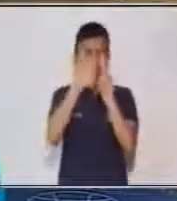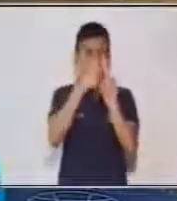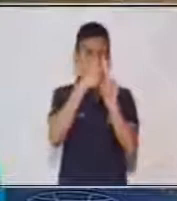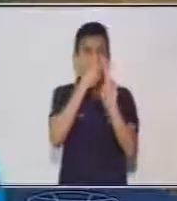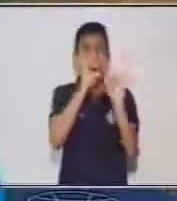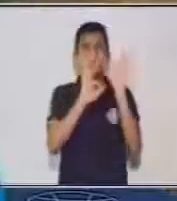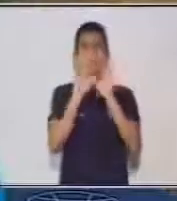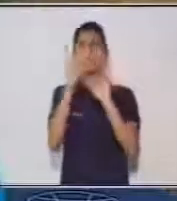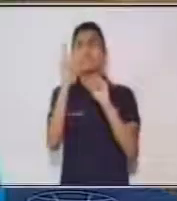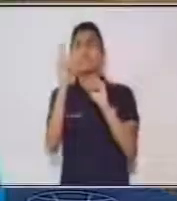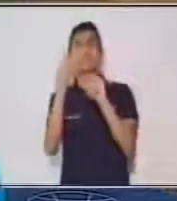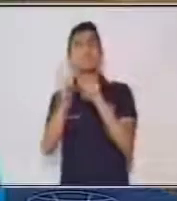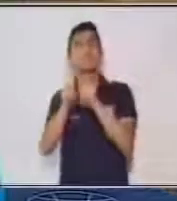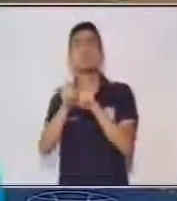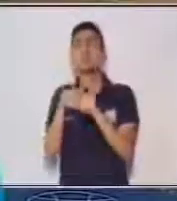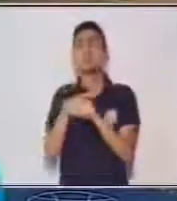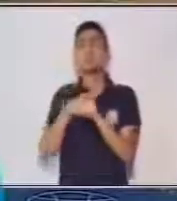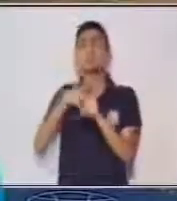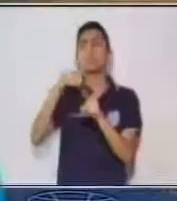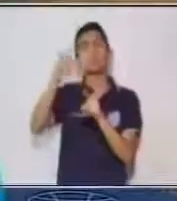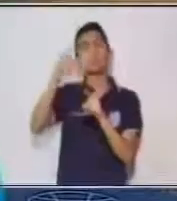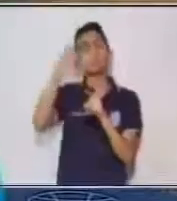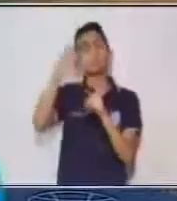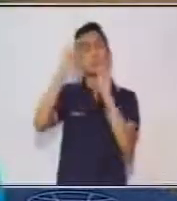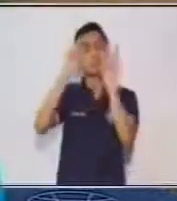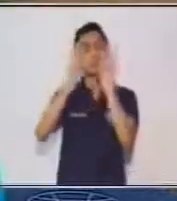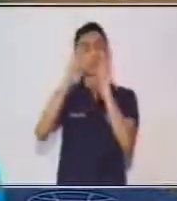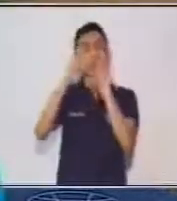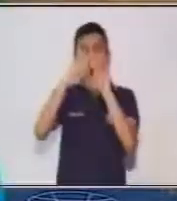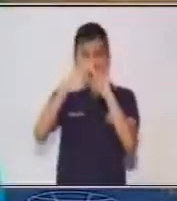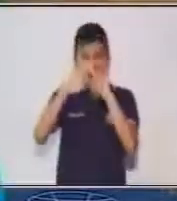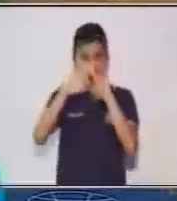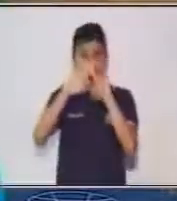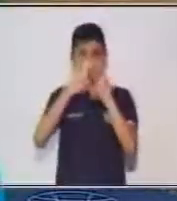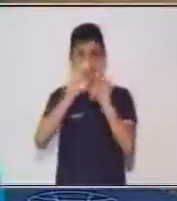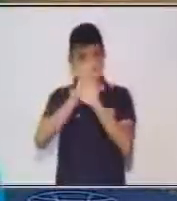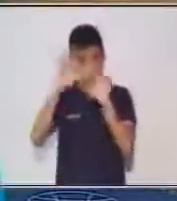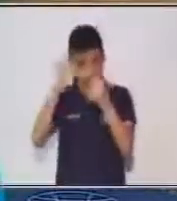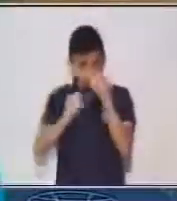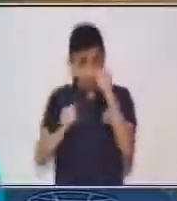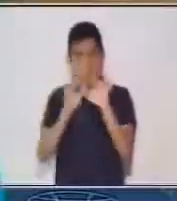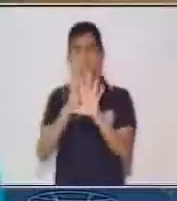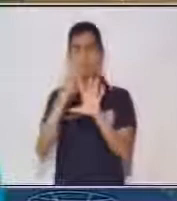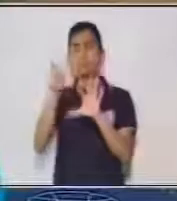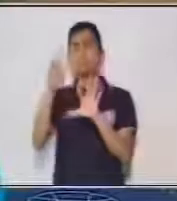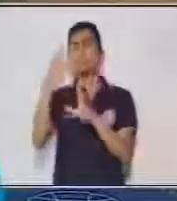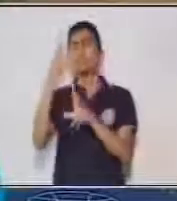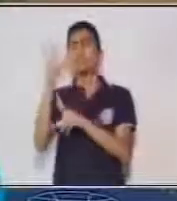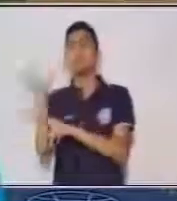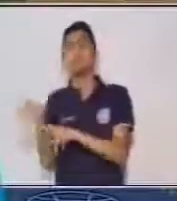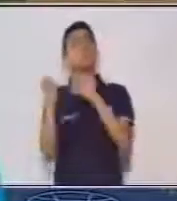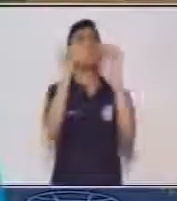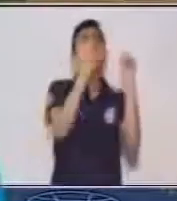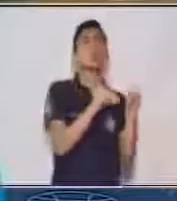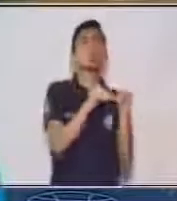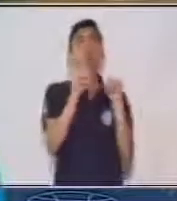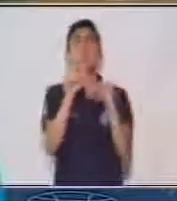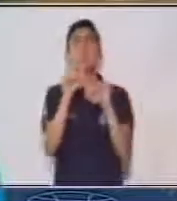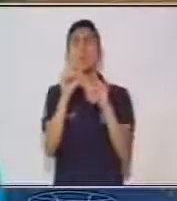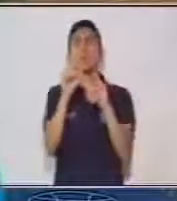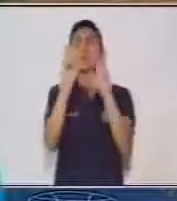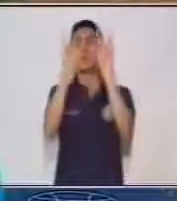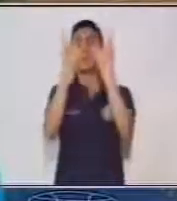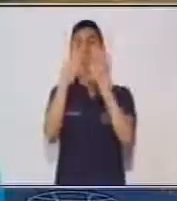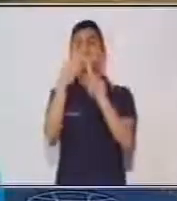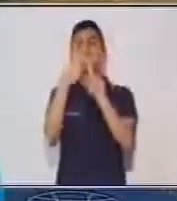o por medio de una multiplicación. Luego, nosotros nos vamos a la